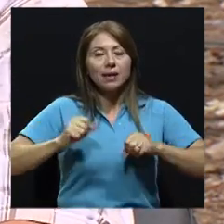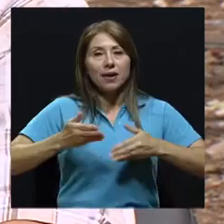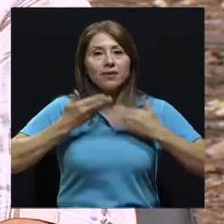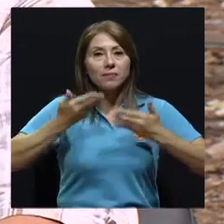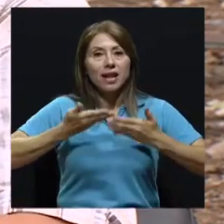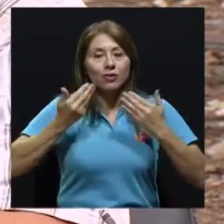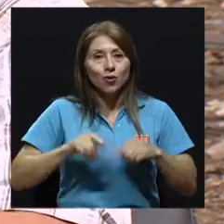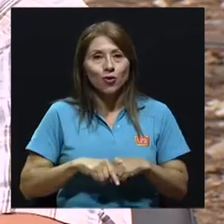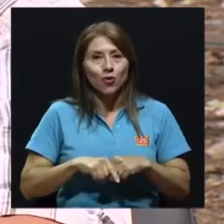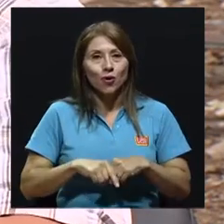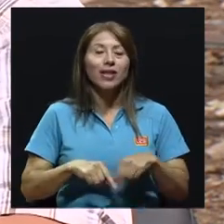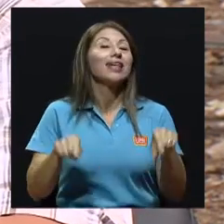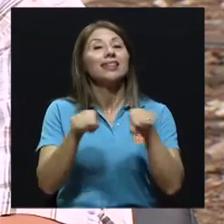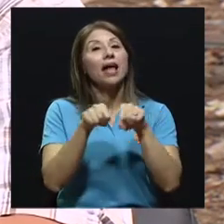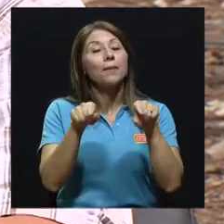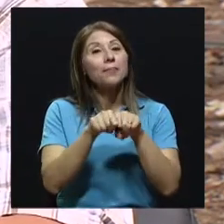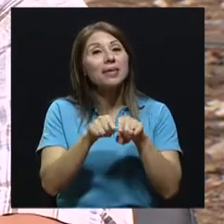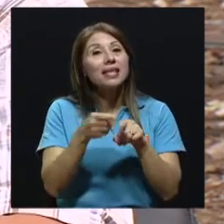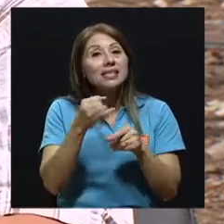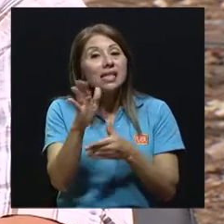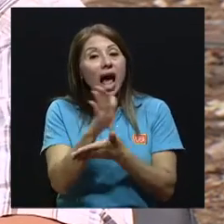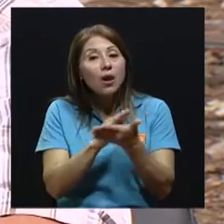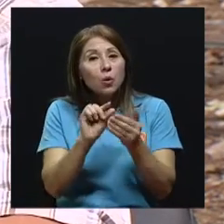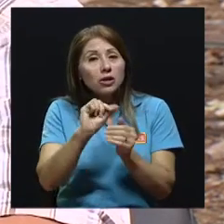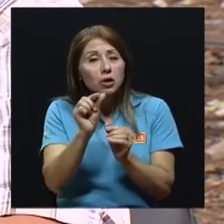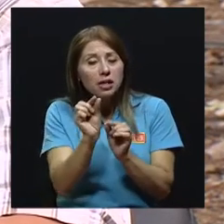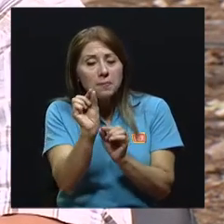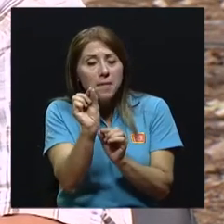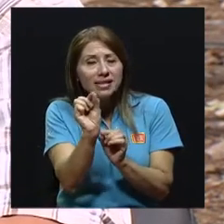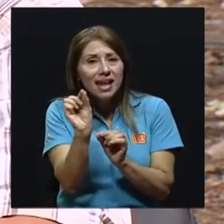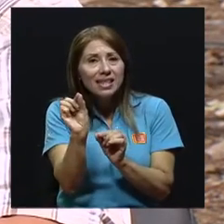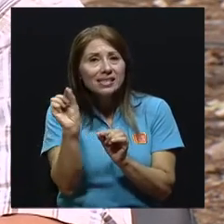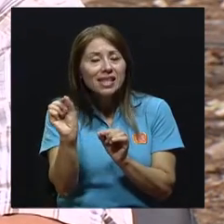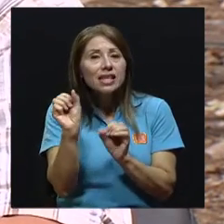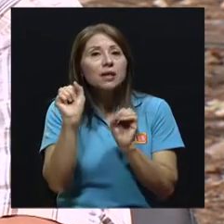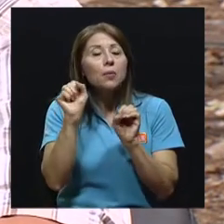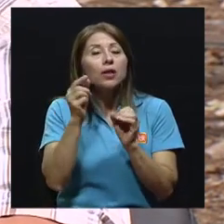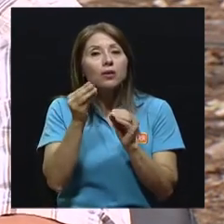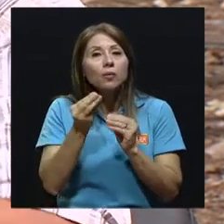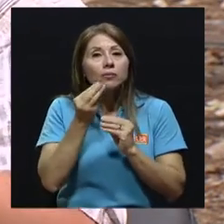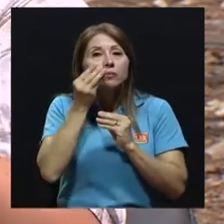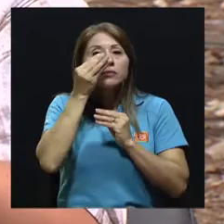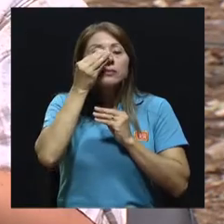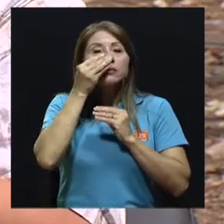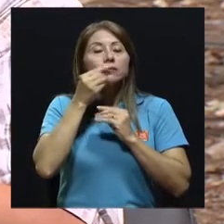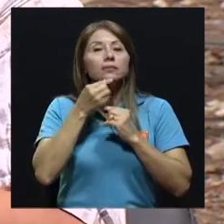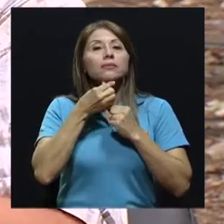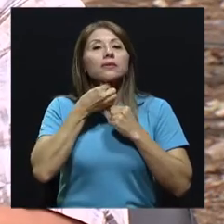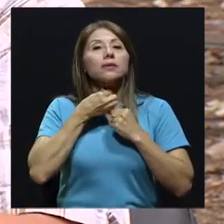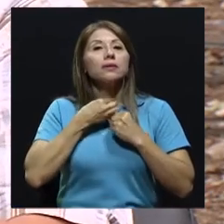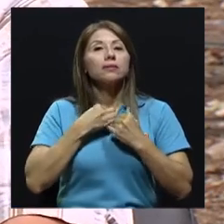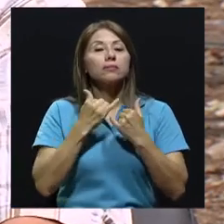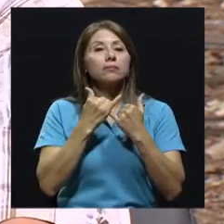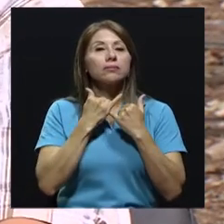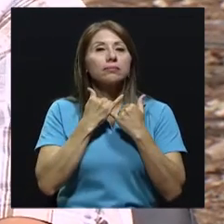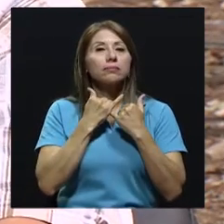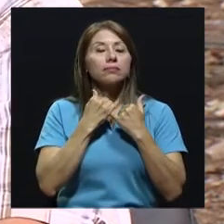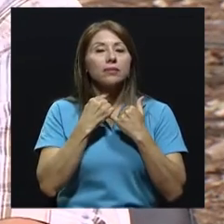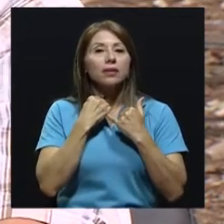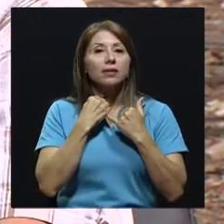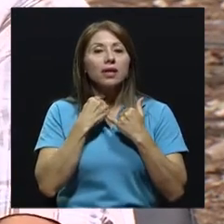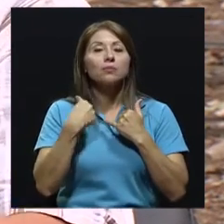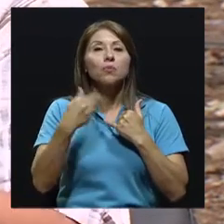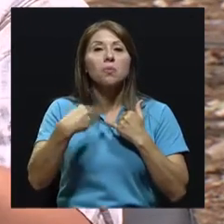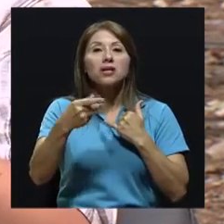grandecitos, que lograron pasar las fosas nasales, pueden depositarse en la garganta. Y bueno, con la mucosa y la garganta, tragamos esas